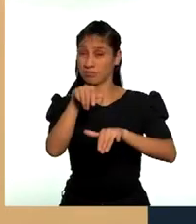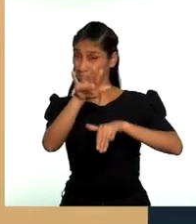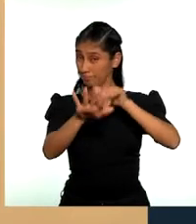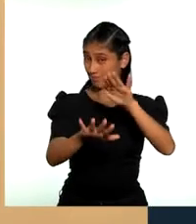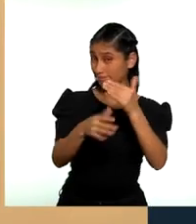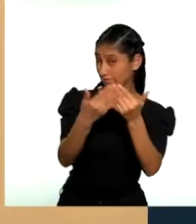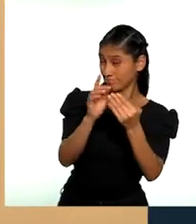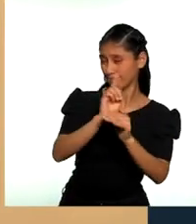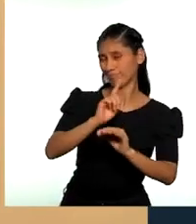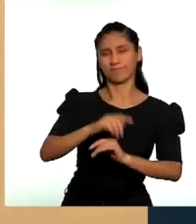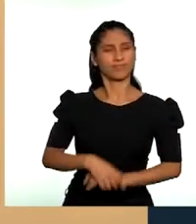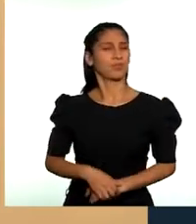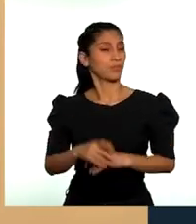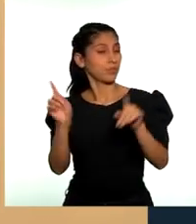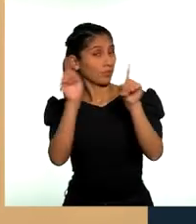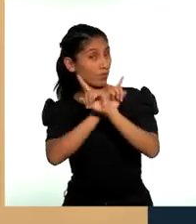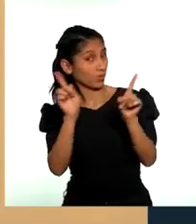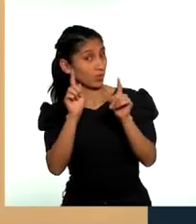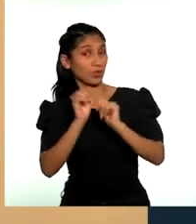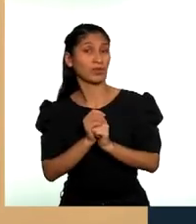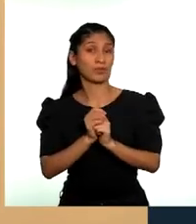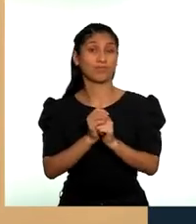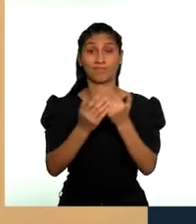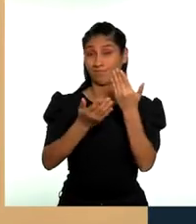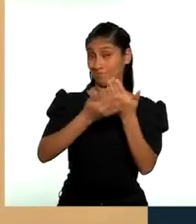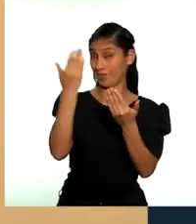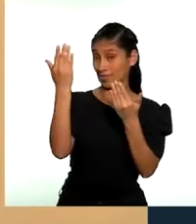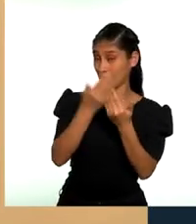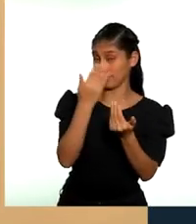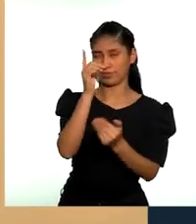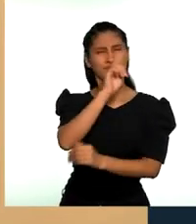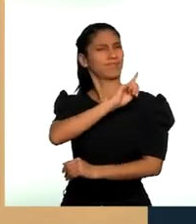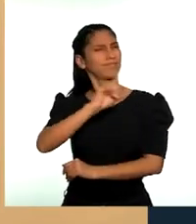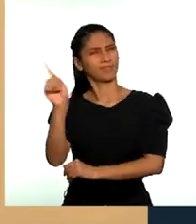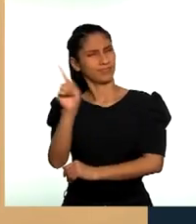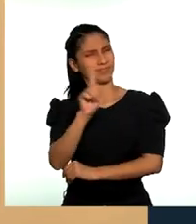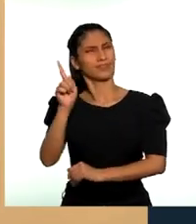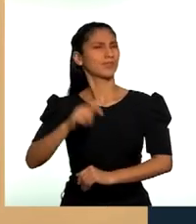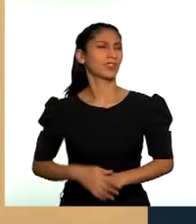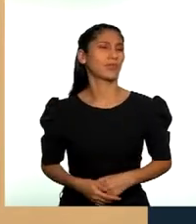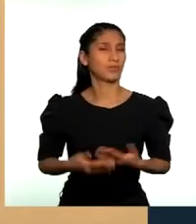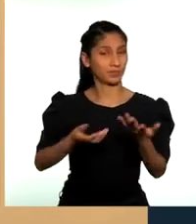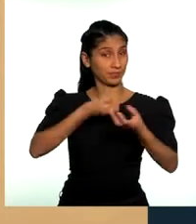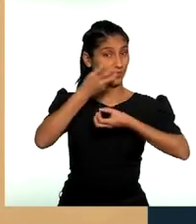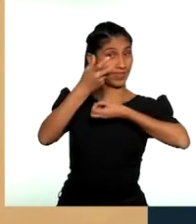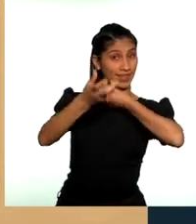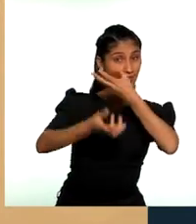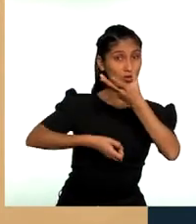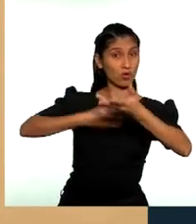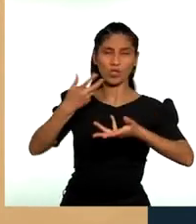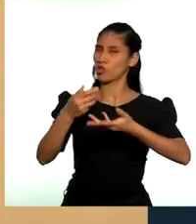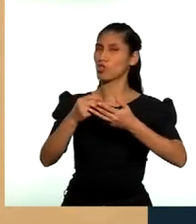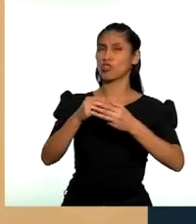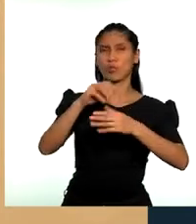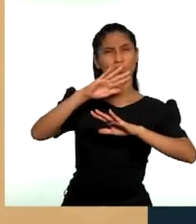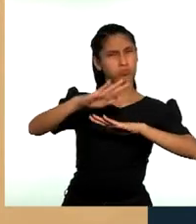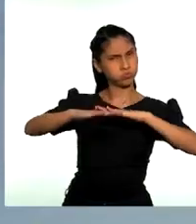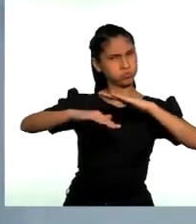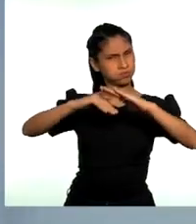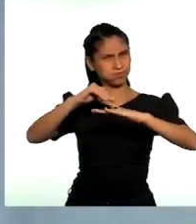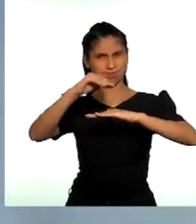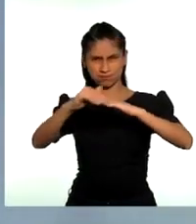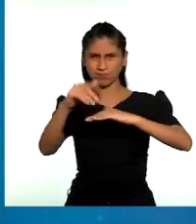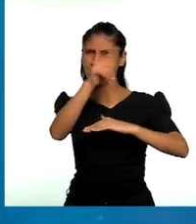No, no es ni ha sido sencillo. Te cuento sobre el proceso que han seguido.